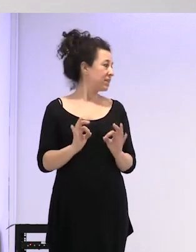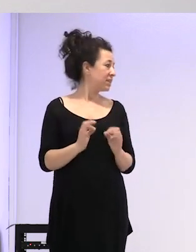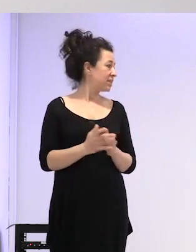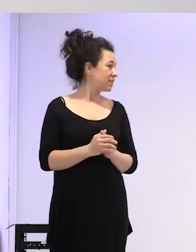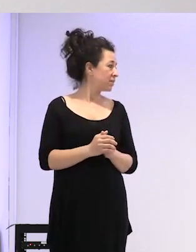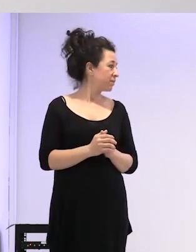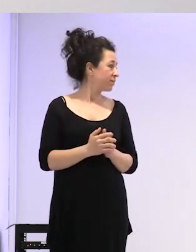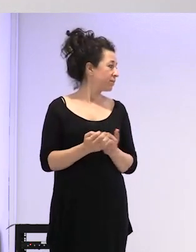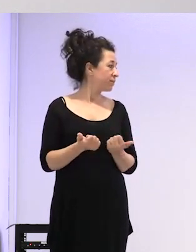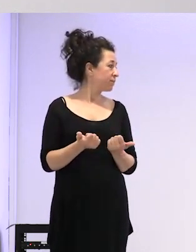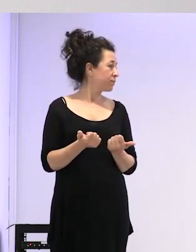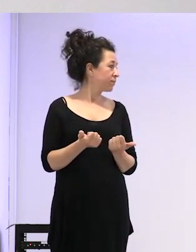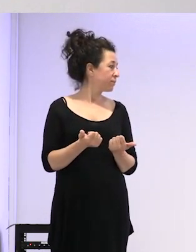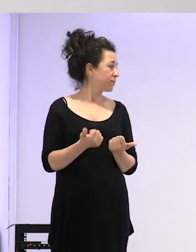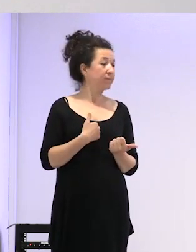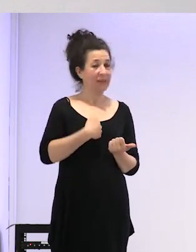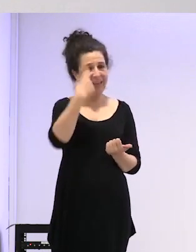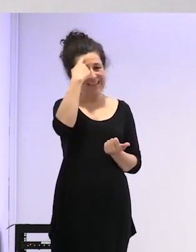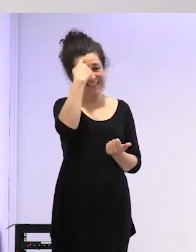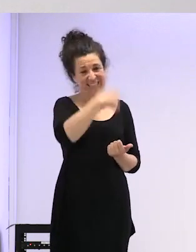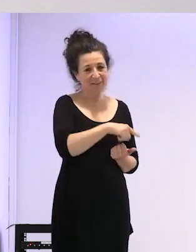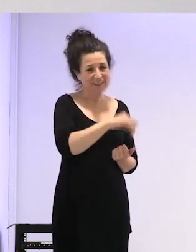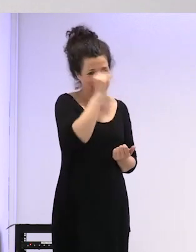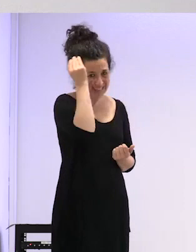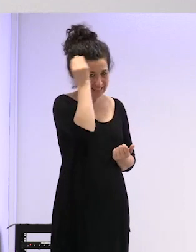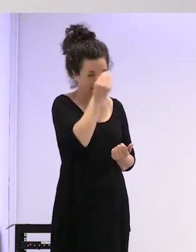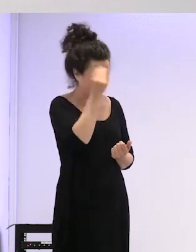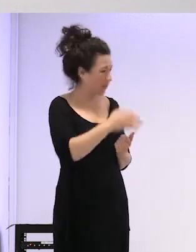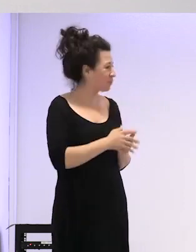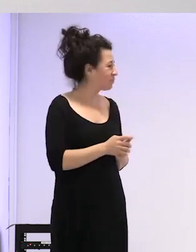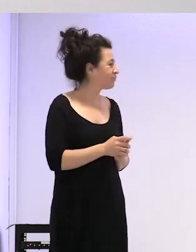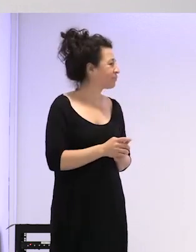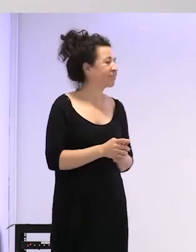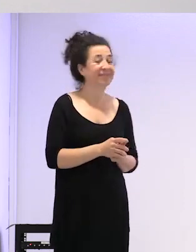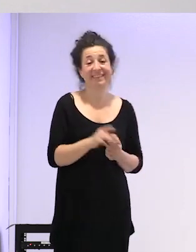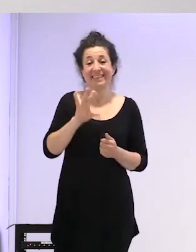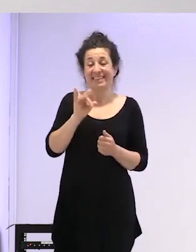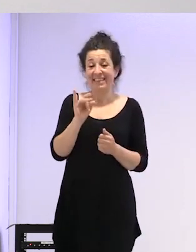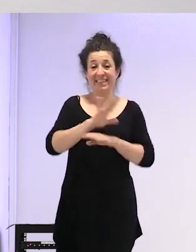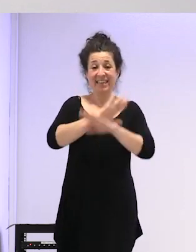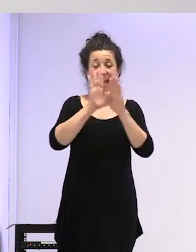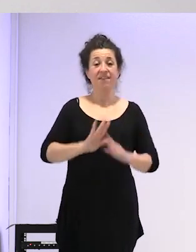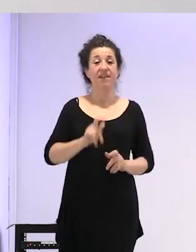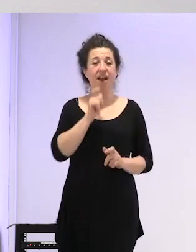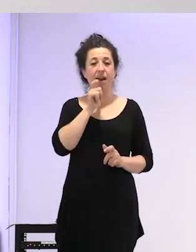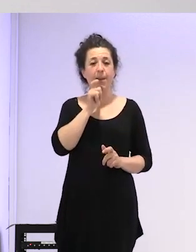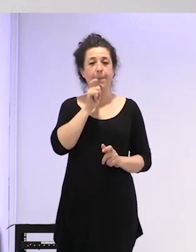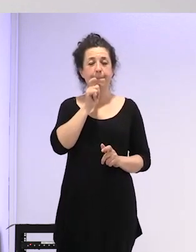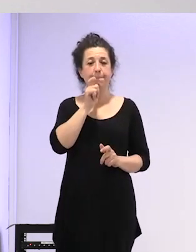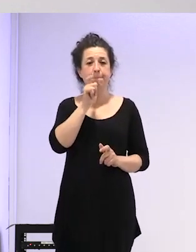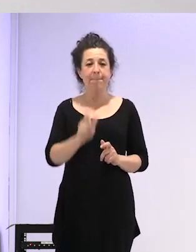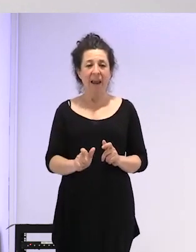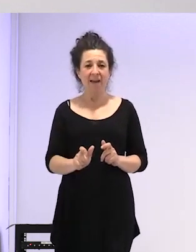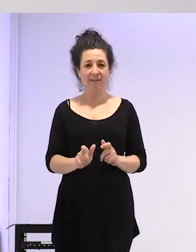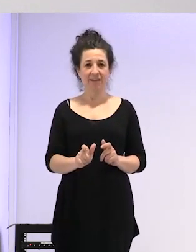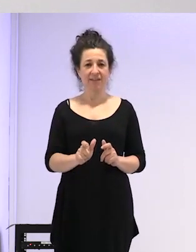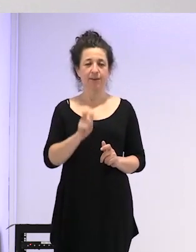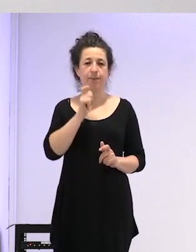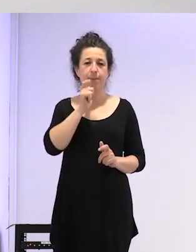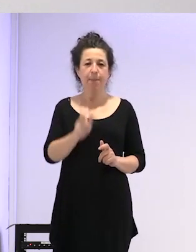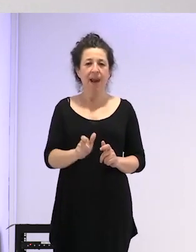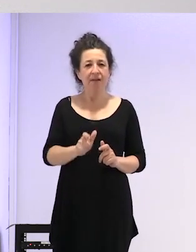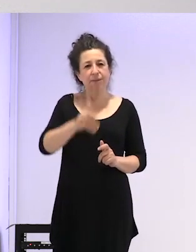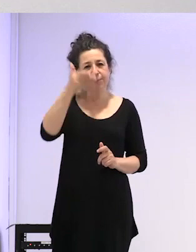eres plenamente consciente sí bueno el tema es que siempre las palabras nos o sea las palabras son muy